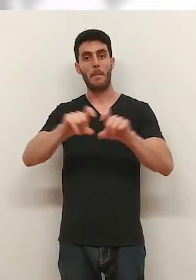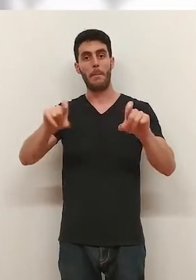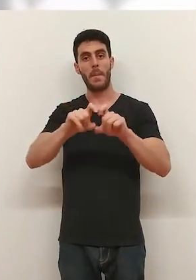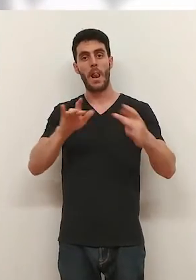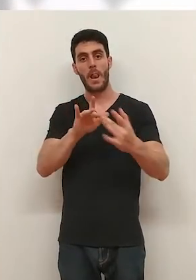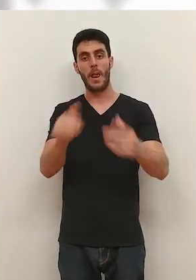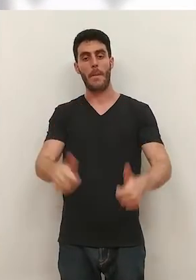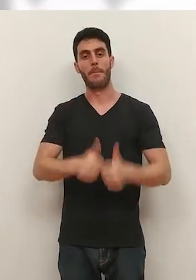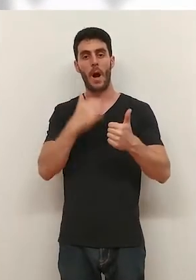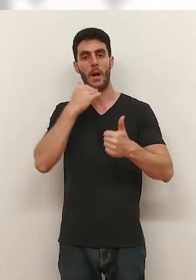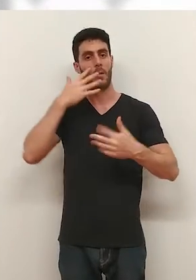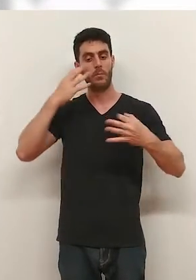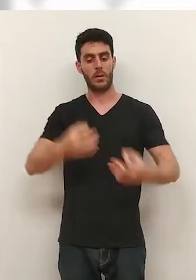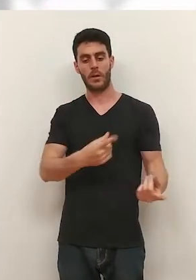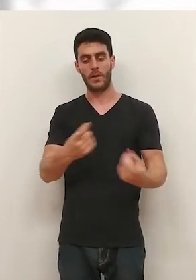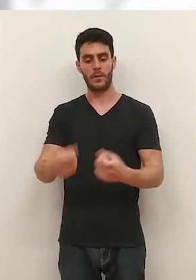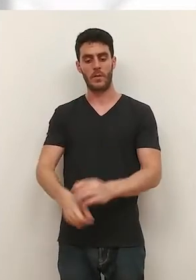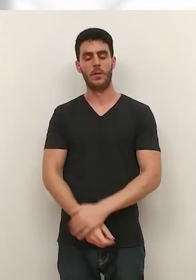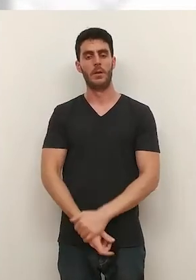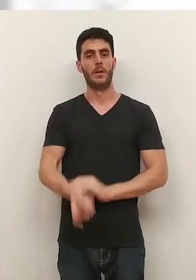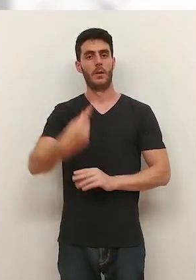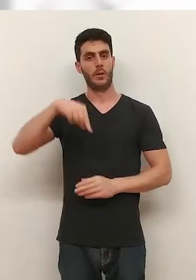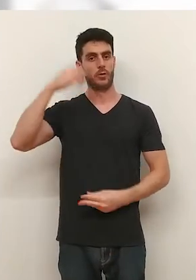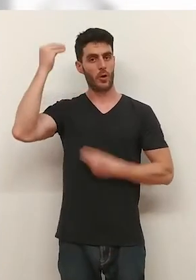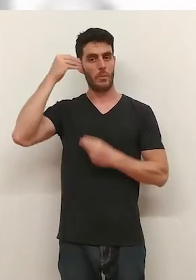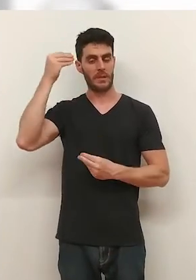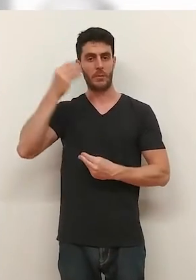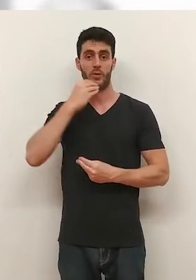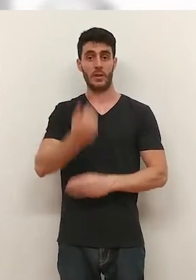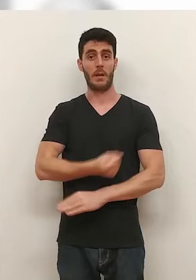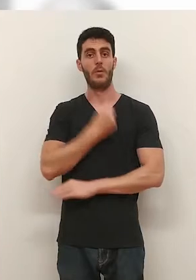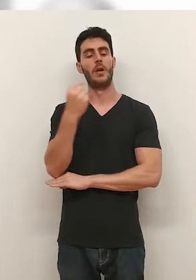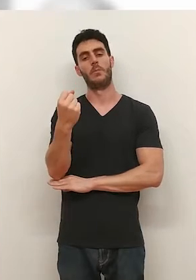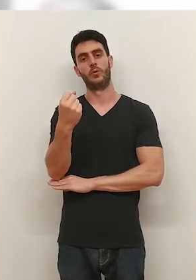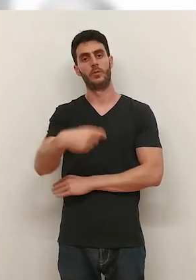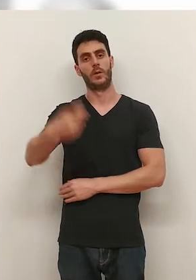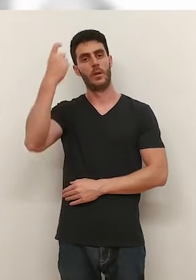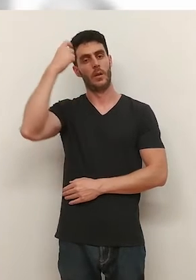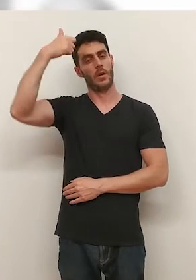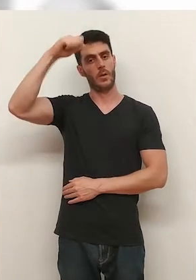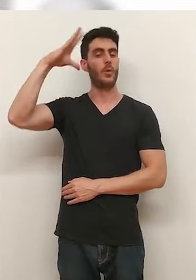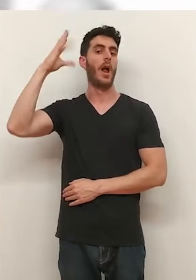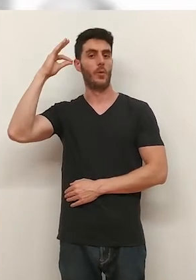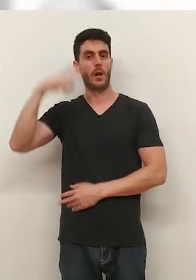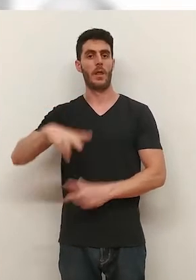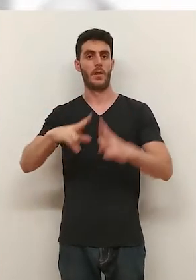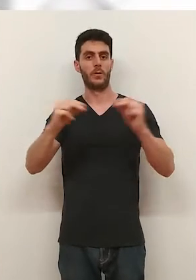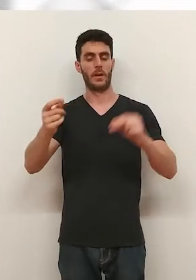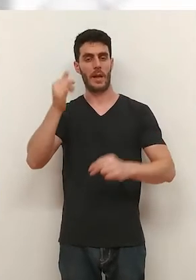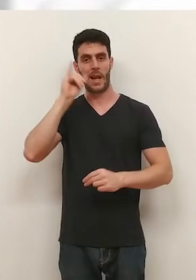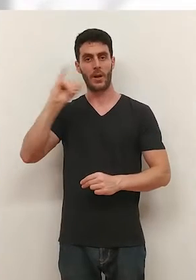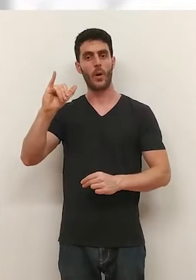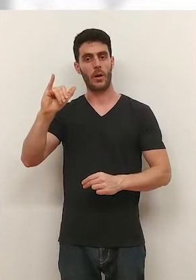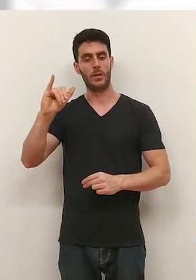universidad, al mundo empresarial, algo realmente necesario. Creemos que empujar a los alumnos y